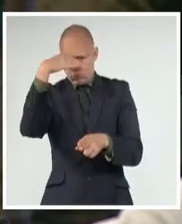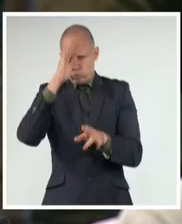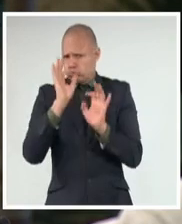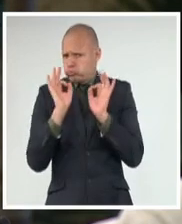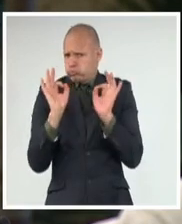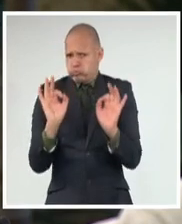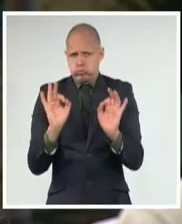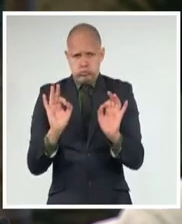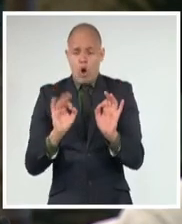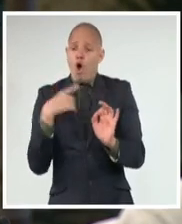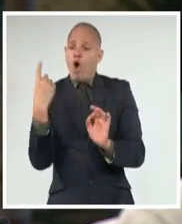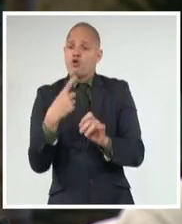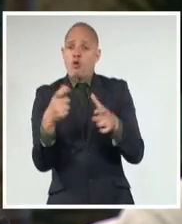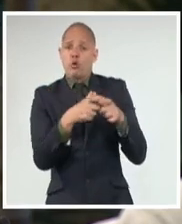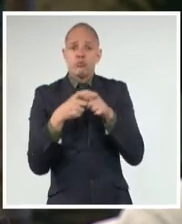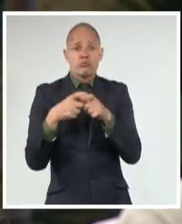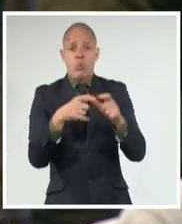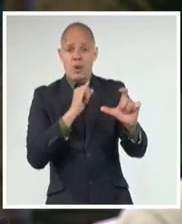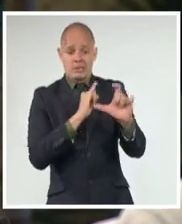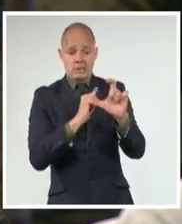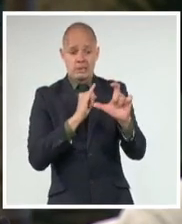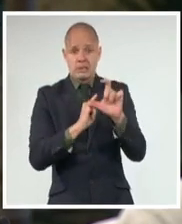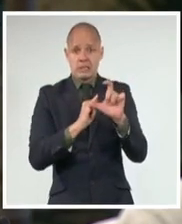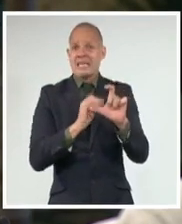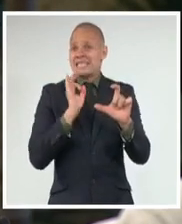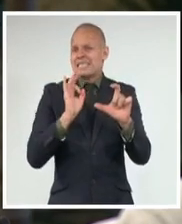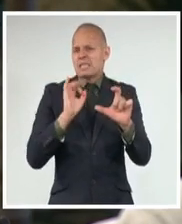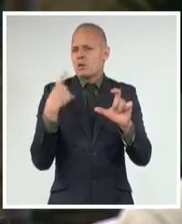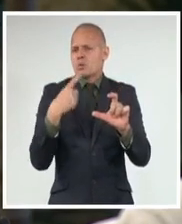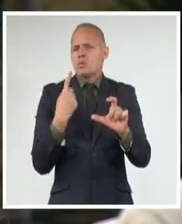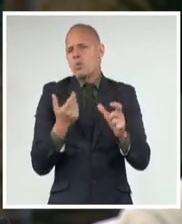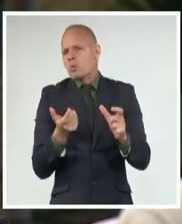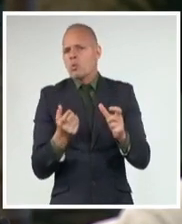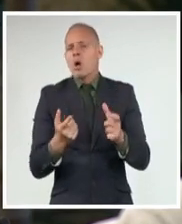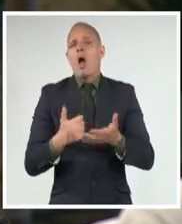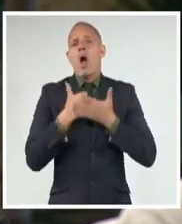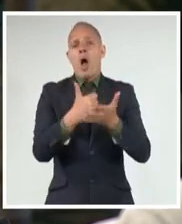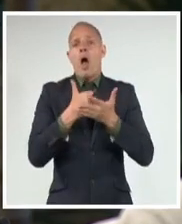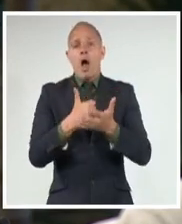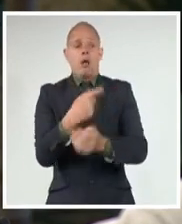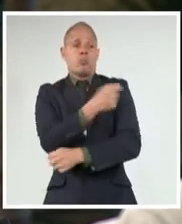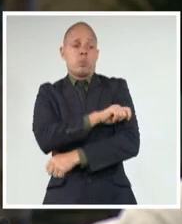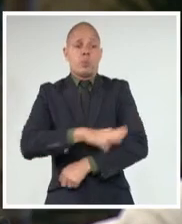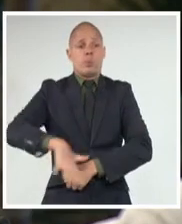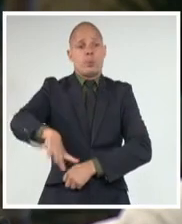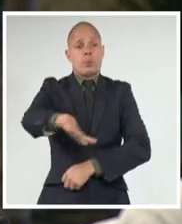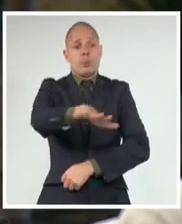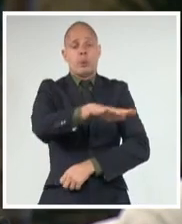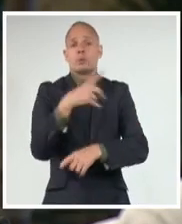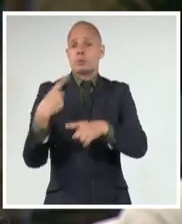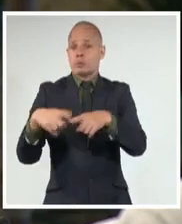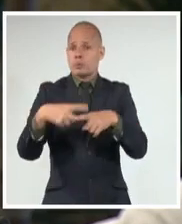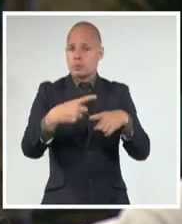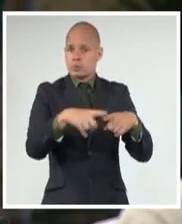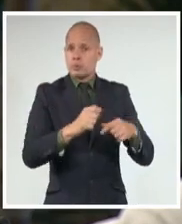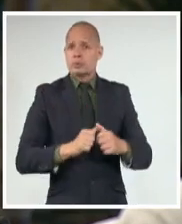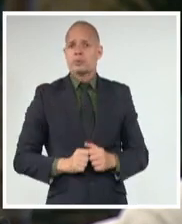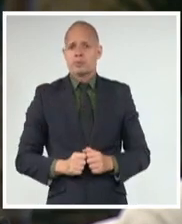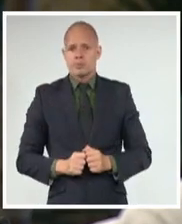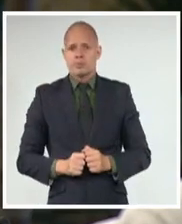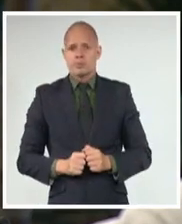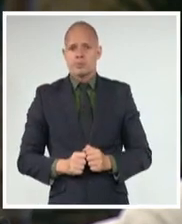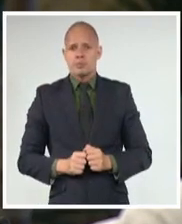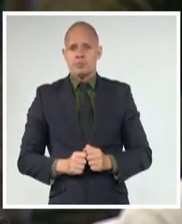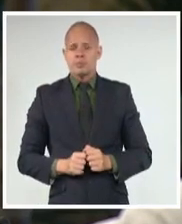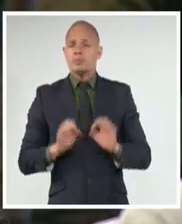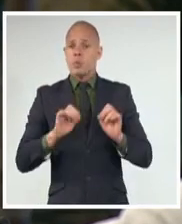el Consejo y sus predecesores han participado activamente en la vida de nuestra sociedad y de nuestra patria. El